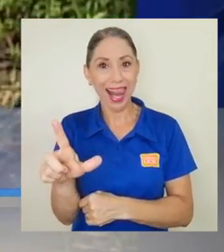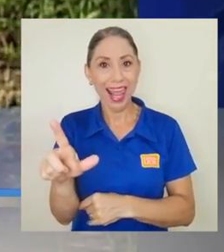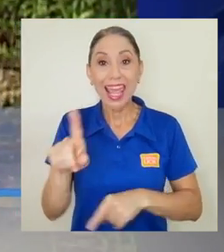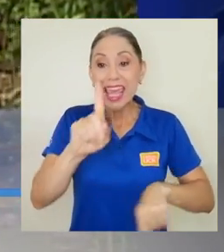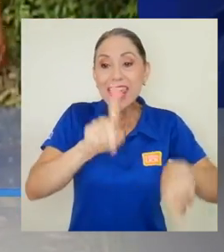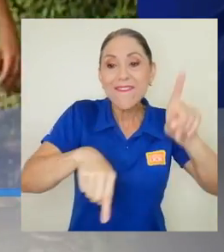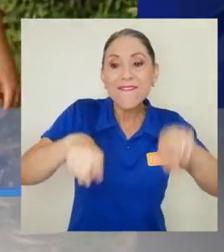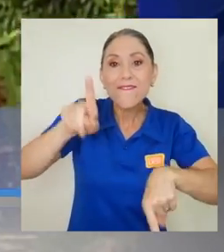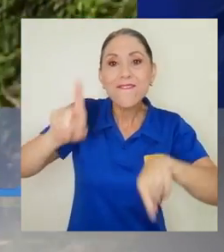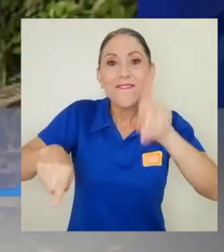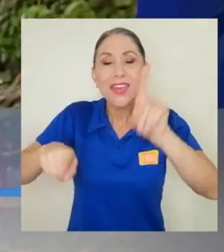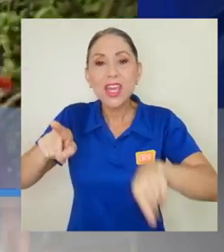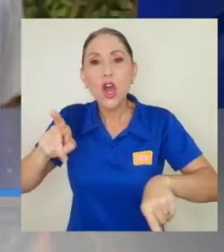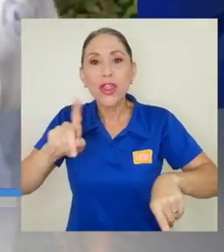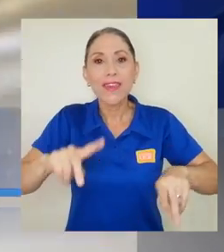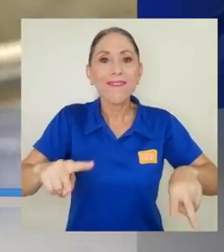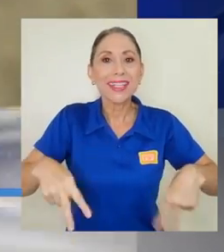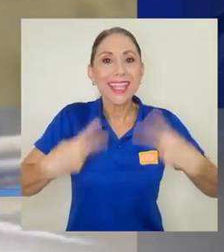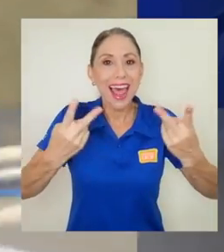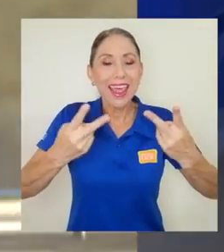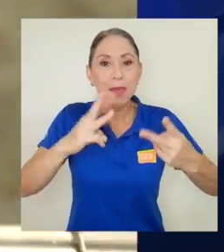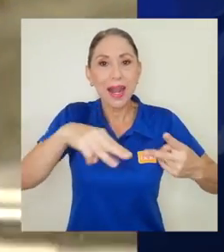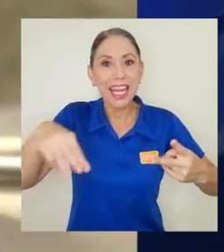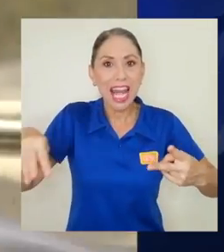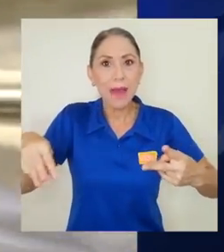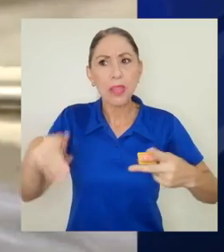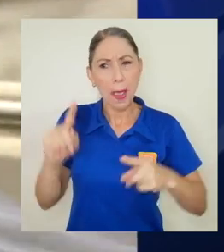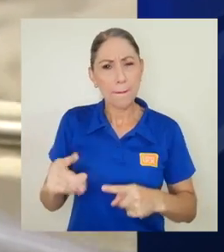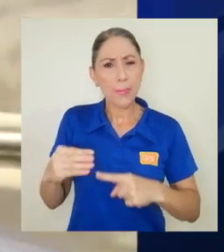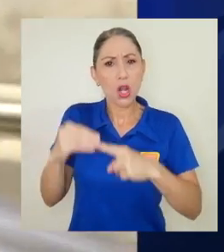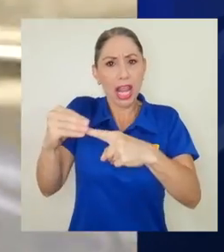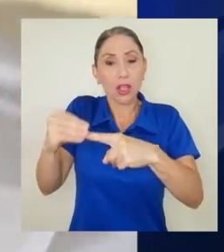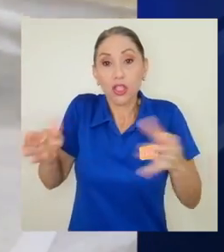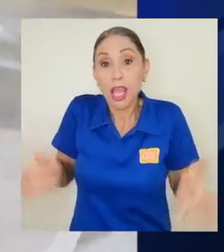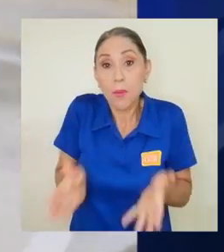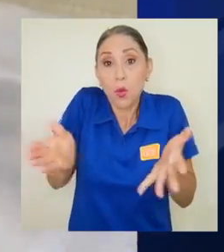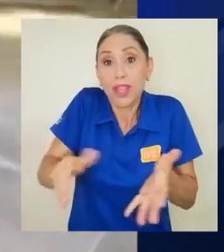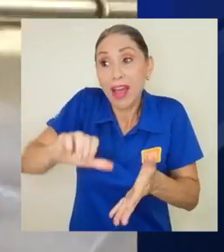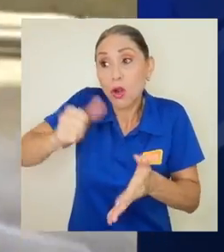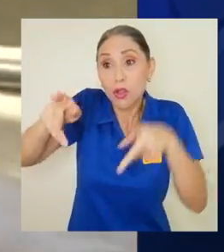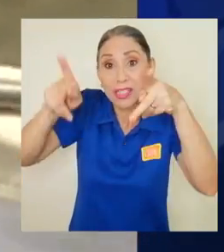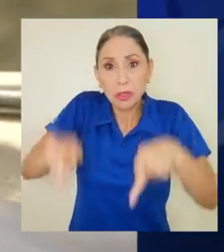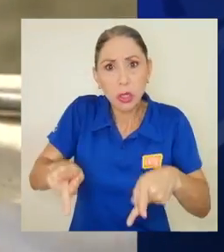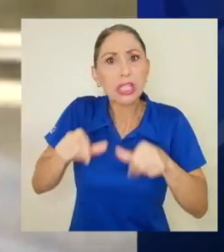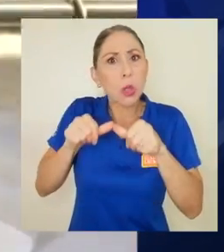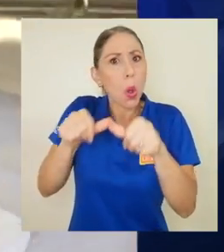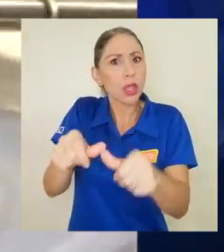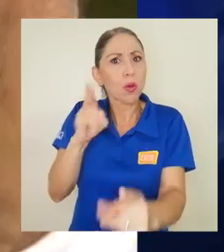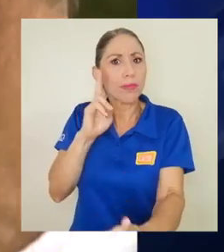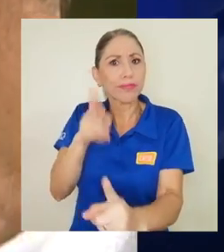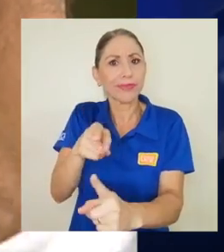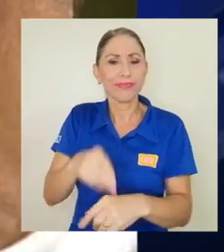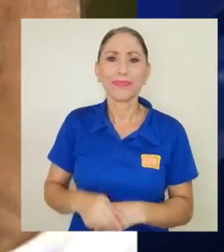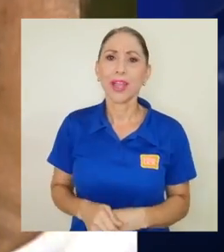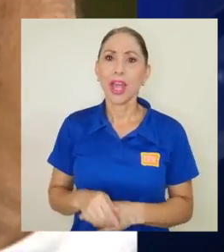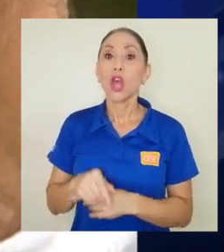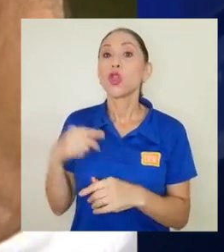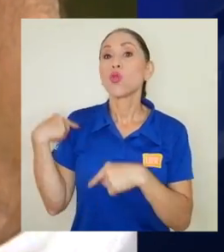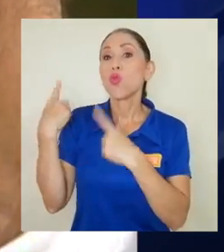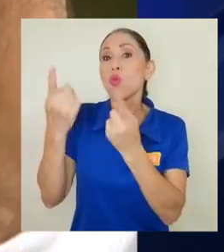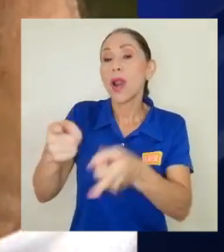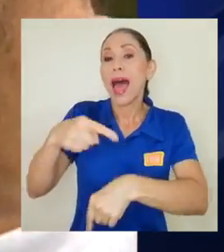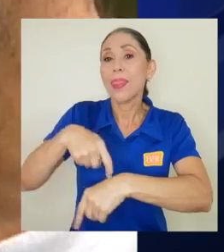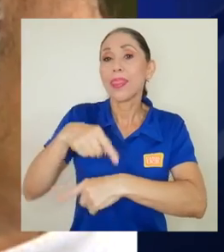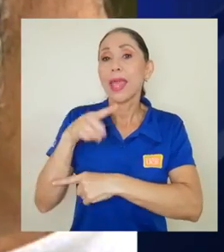marina, han sido pioneros en estas áreas y motivaron a otros investigadores a continuar por la misma senda. A lo largo de cuatro